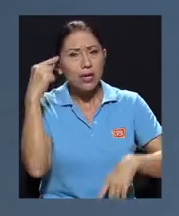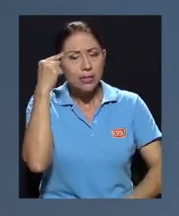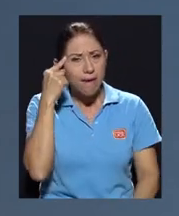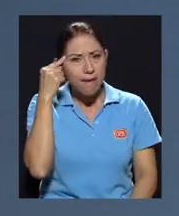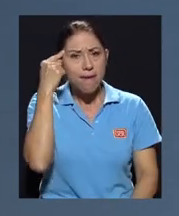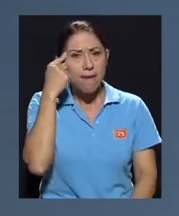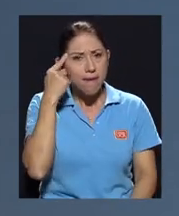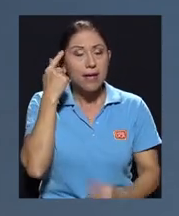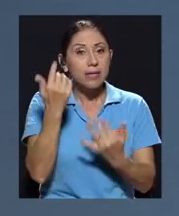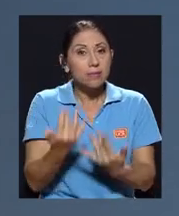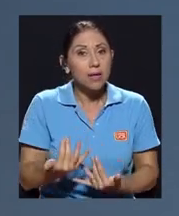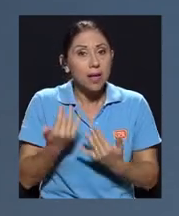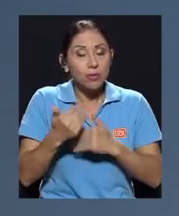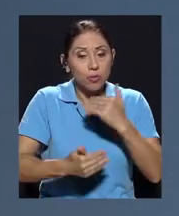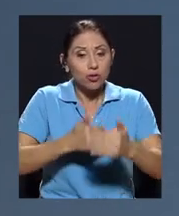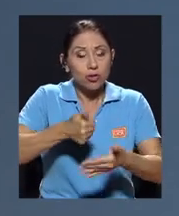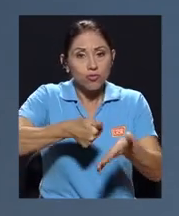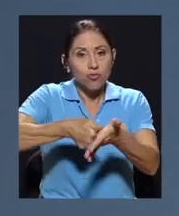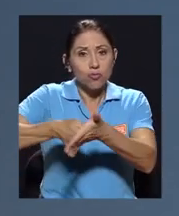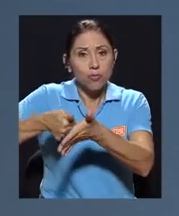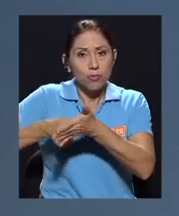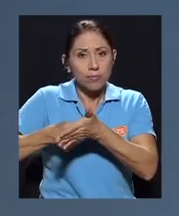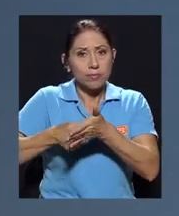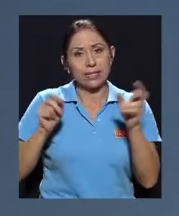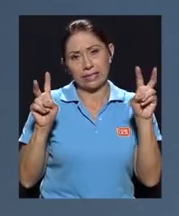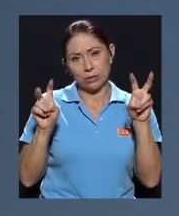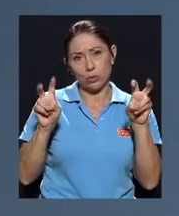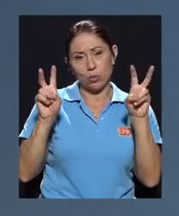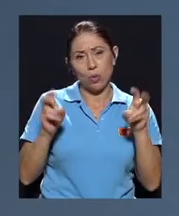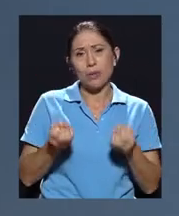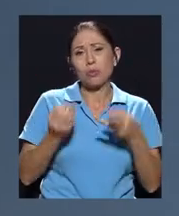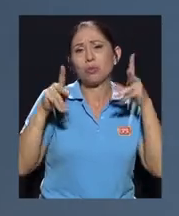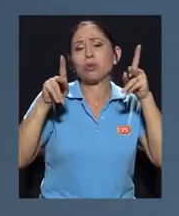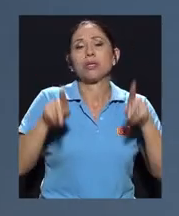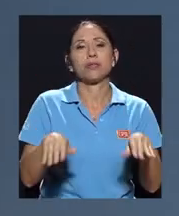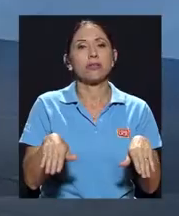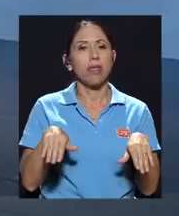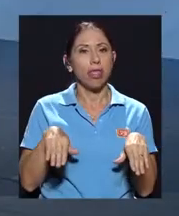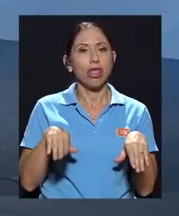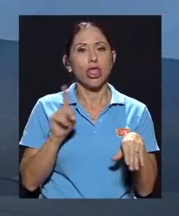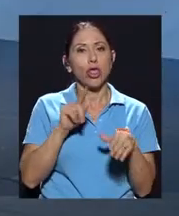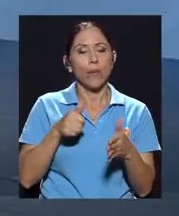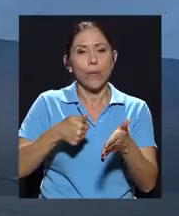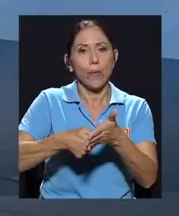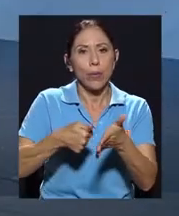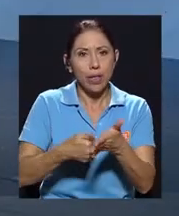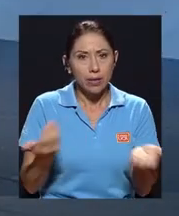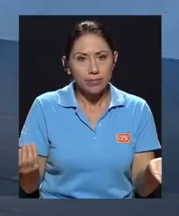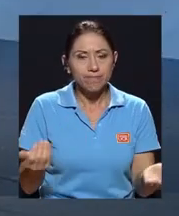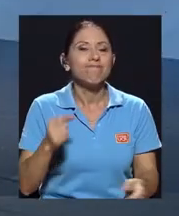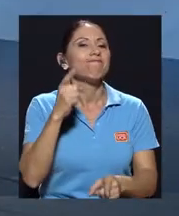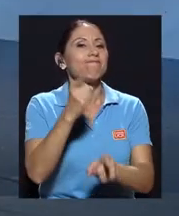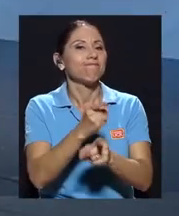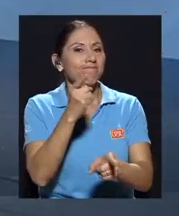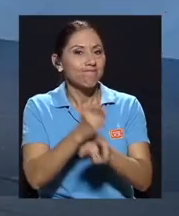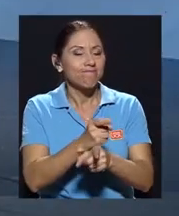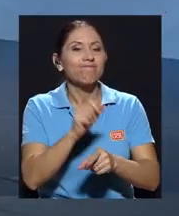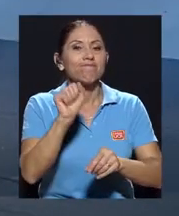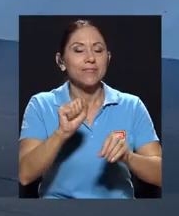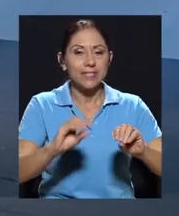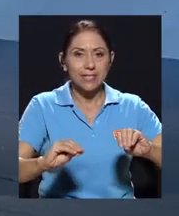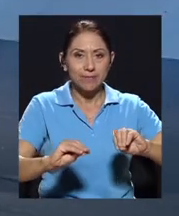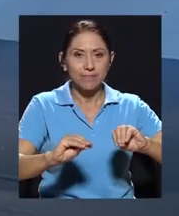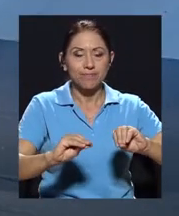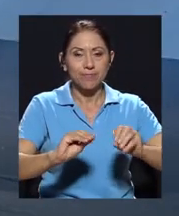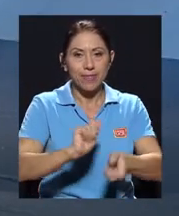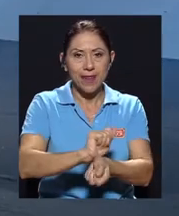esperando un proceso electoral donde se supone que vamos a tener un abstencionismo muy alto? Correcto, correcto. Sí, el tema de la transformación cultural es